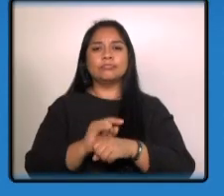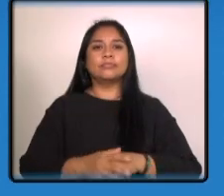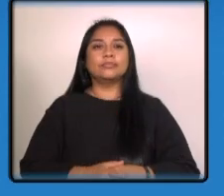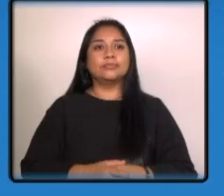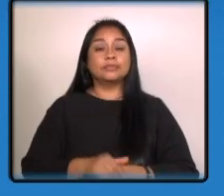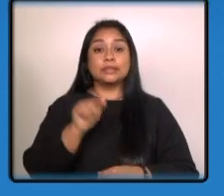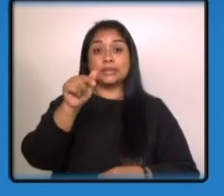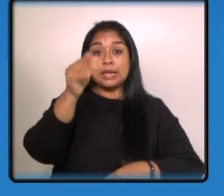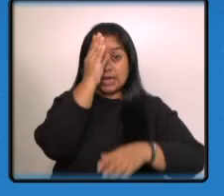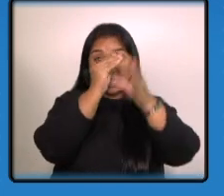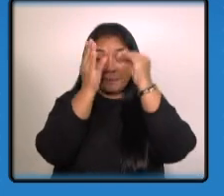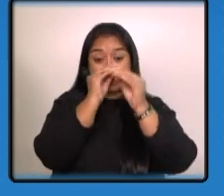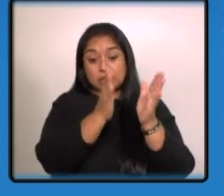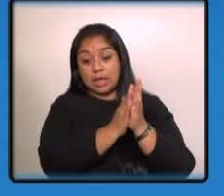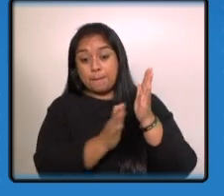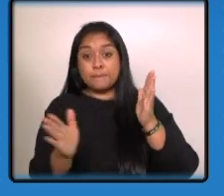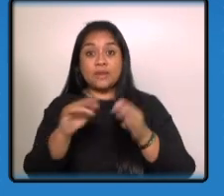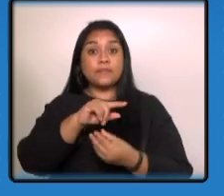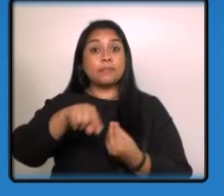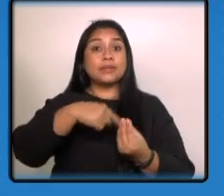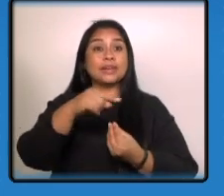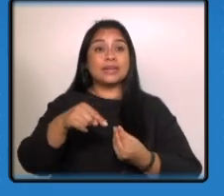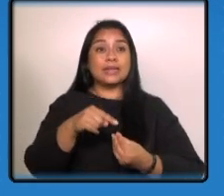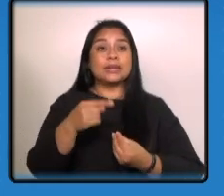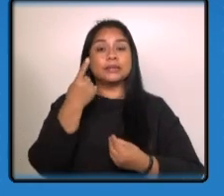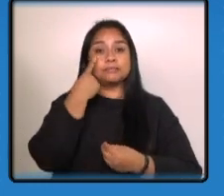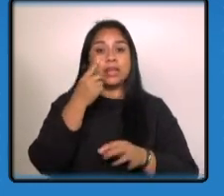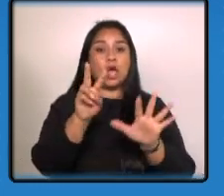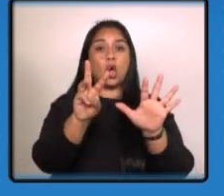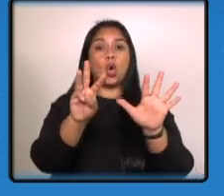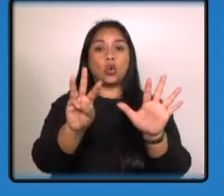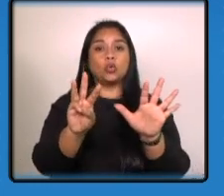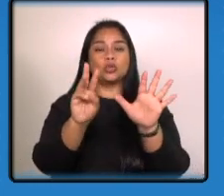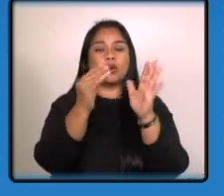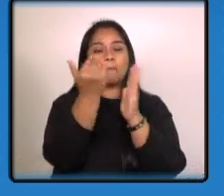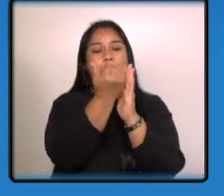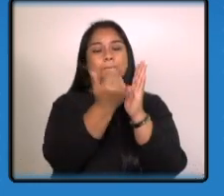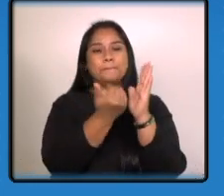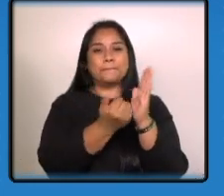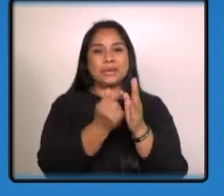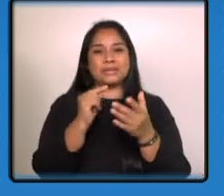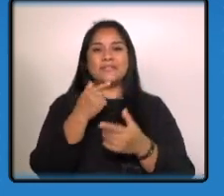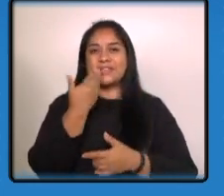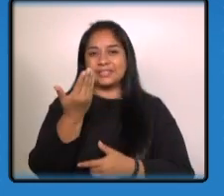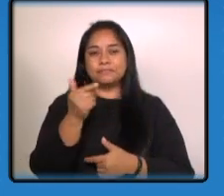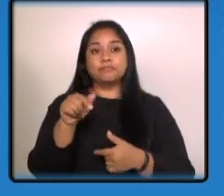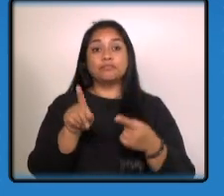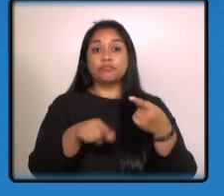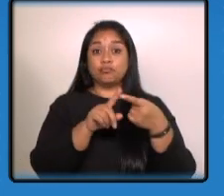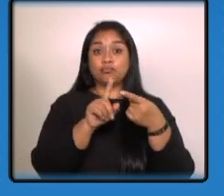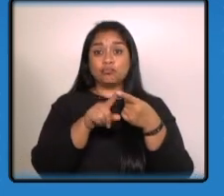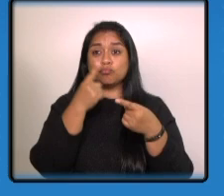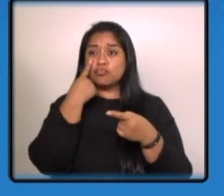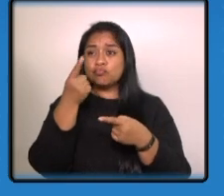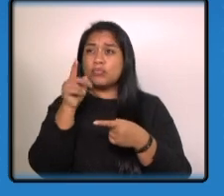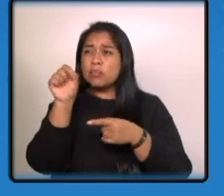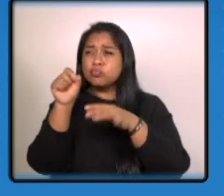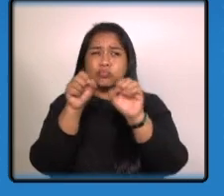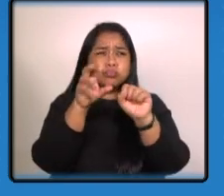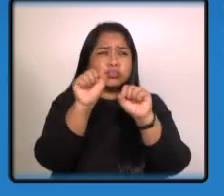aprende a realizar el plan familiar de respuesta en 8 pasos sencillos empecemos 1 identifica vulnerabilidades